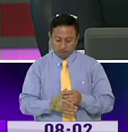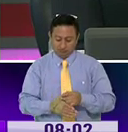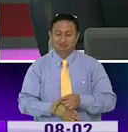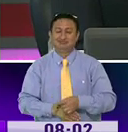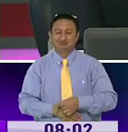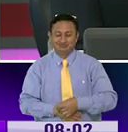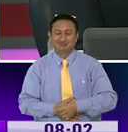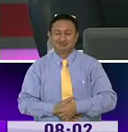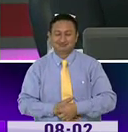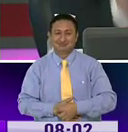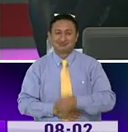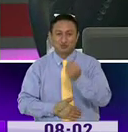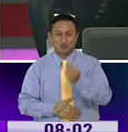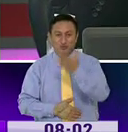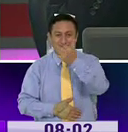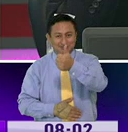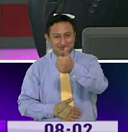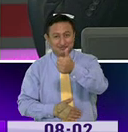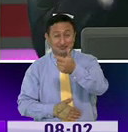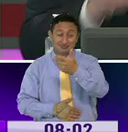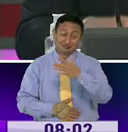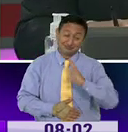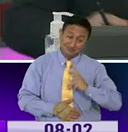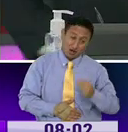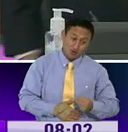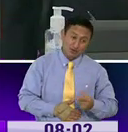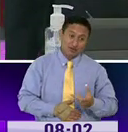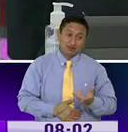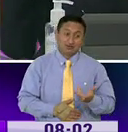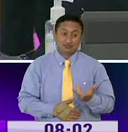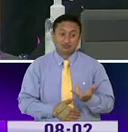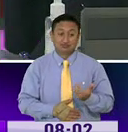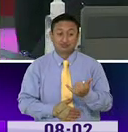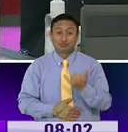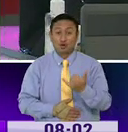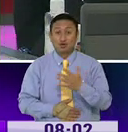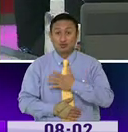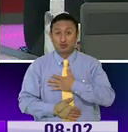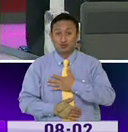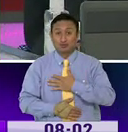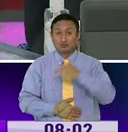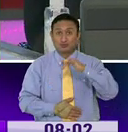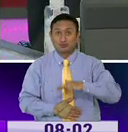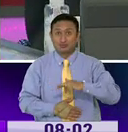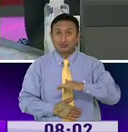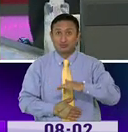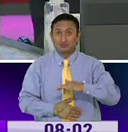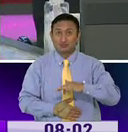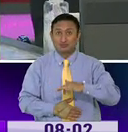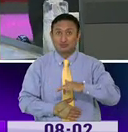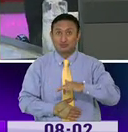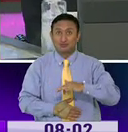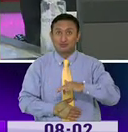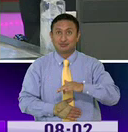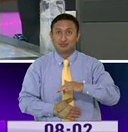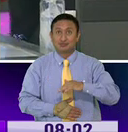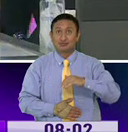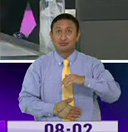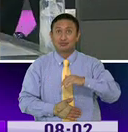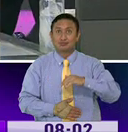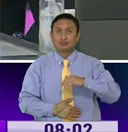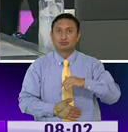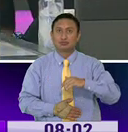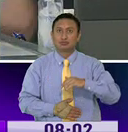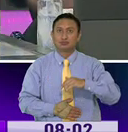Sí, de salud, digamos. Dentro de mi condición de paciente con positivo de coronavirus,